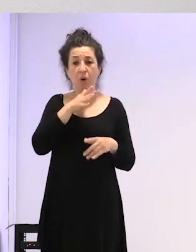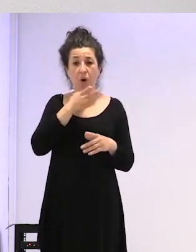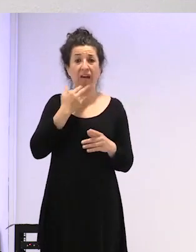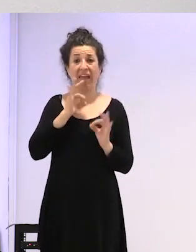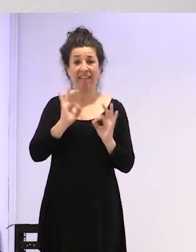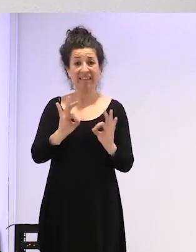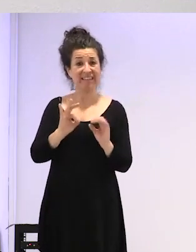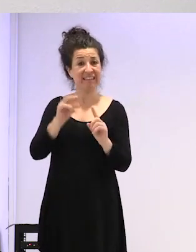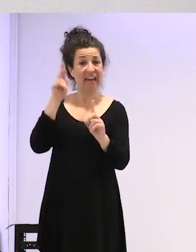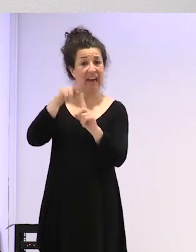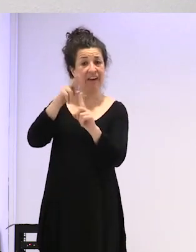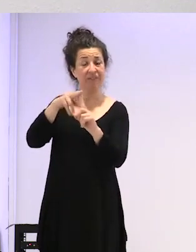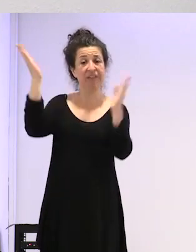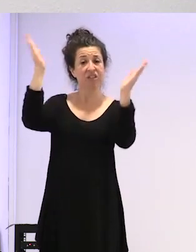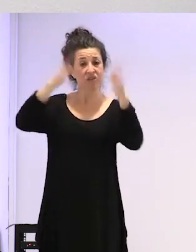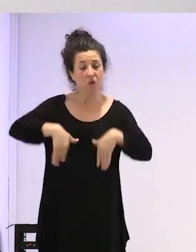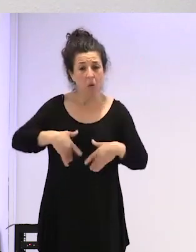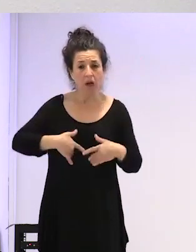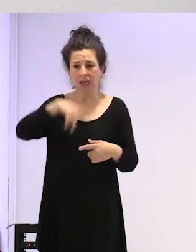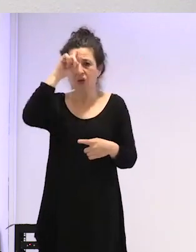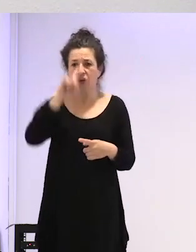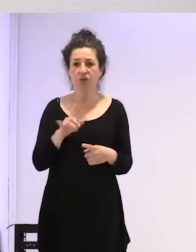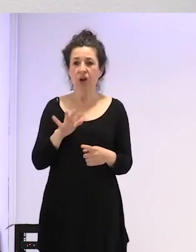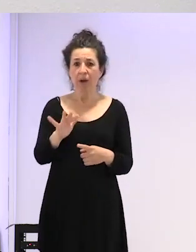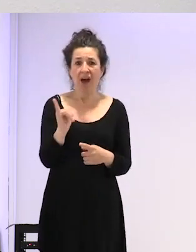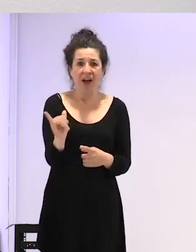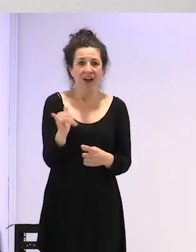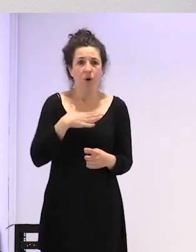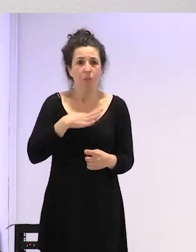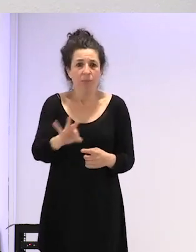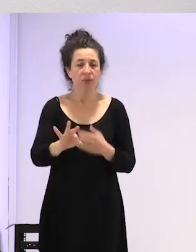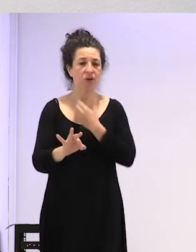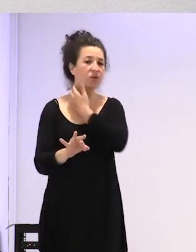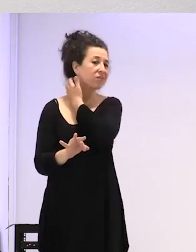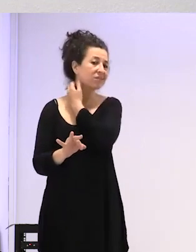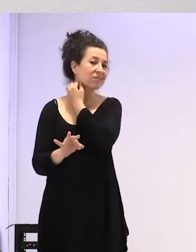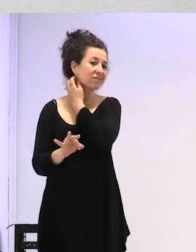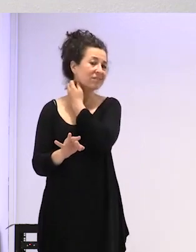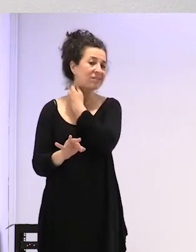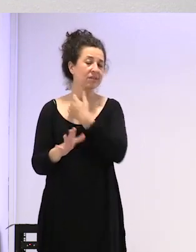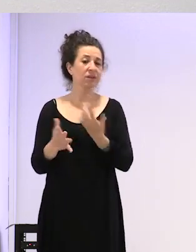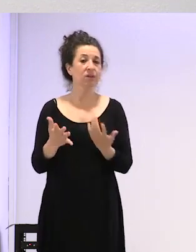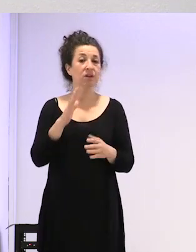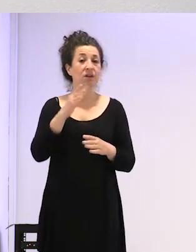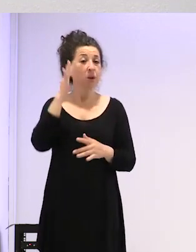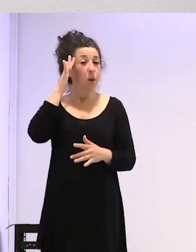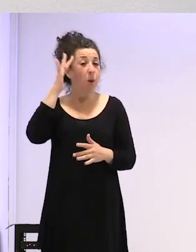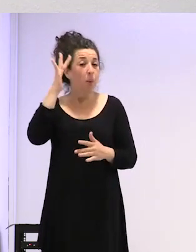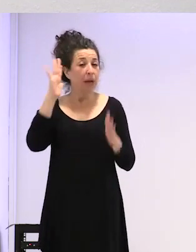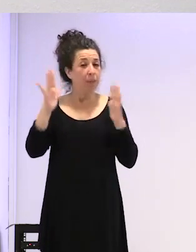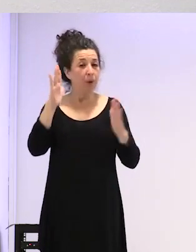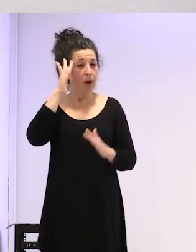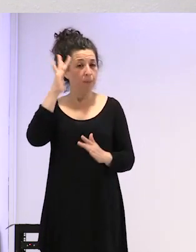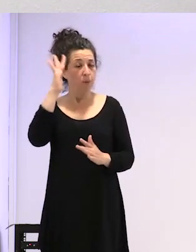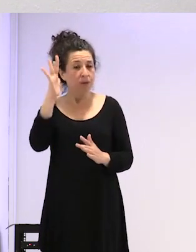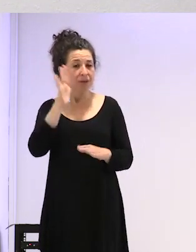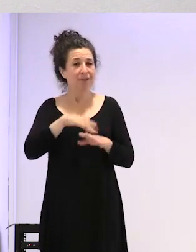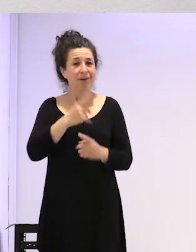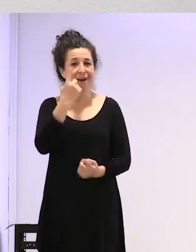y ni saben que hay esta posibilidad, pues, a veces la pubertad para algunos puede suponer